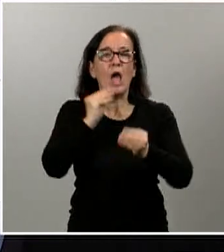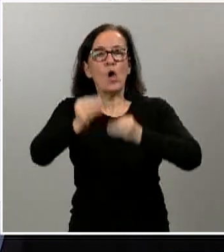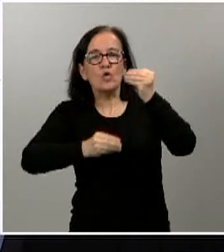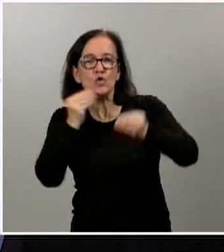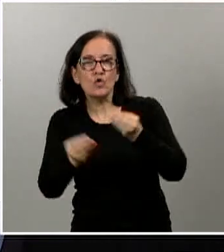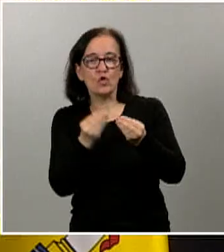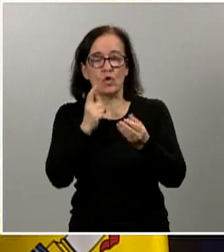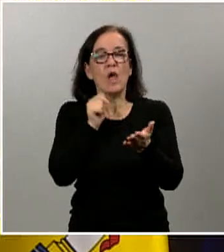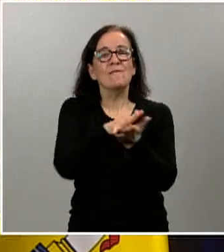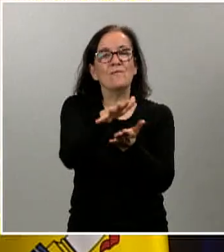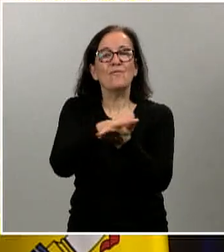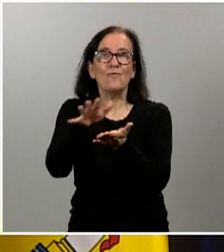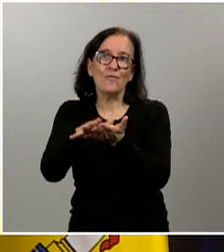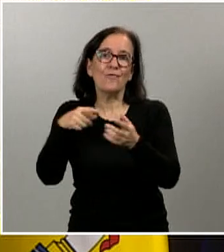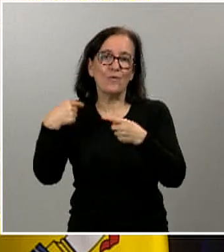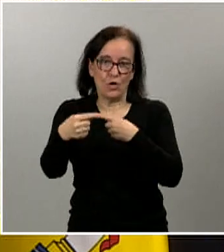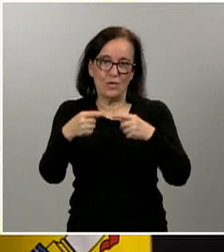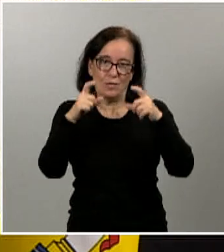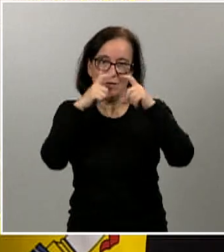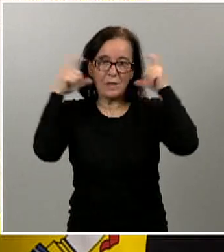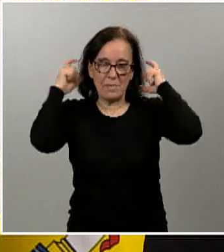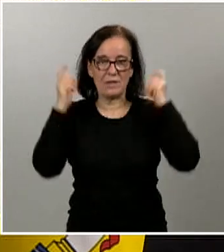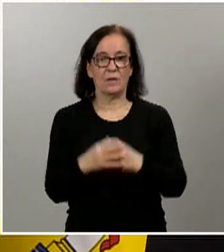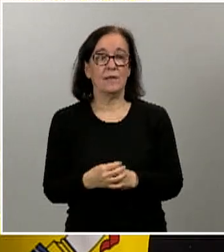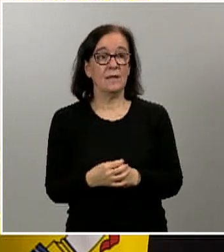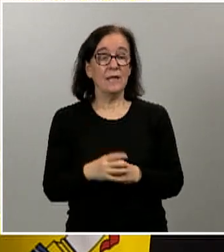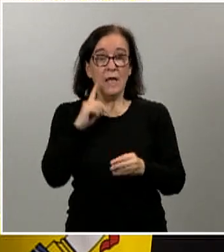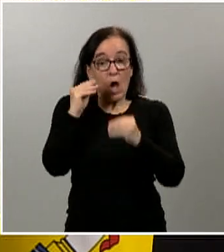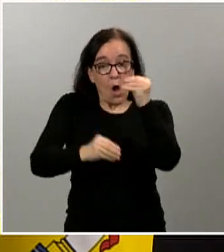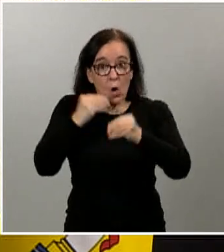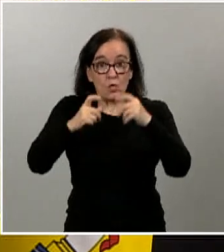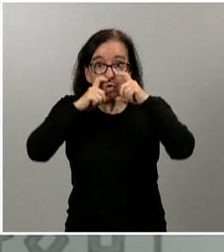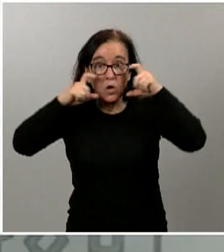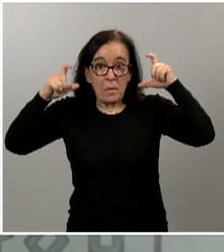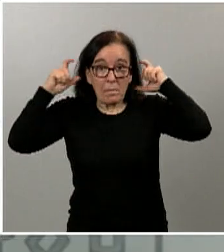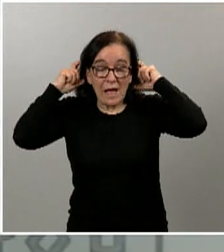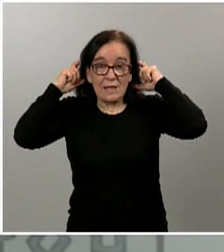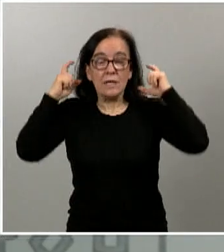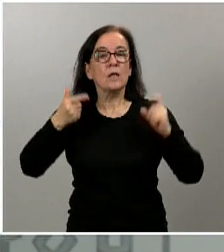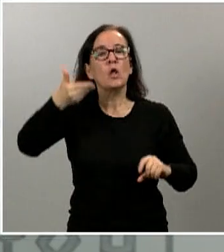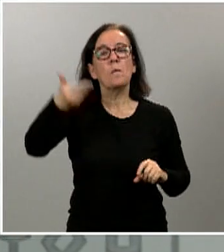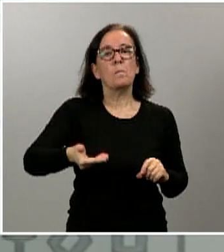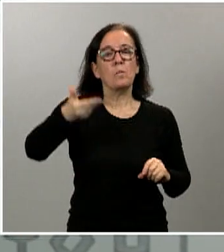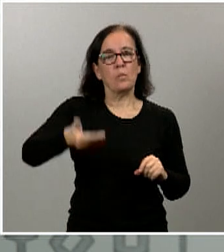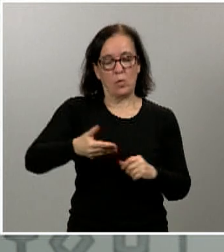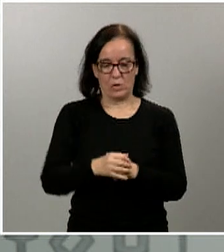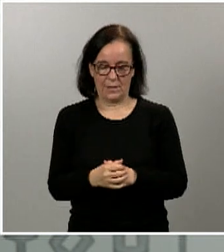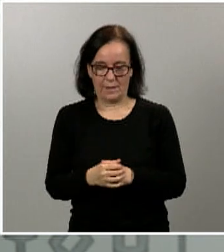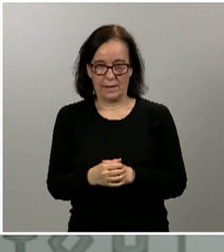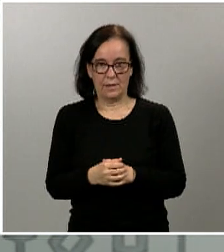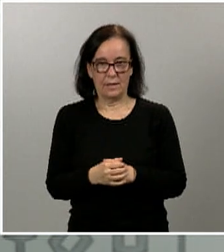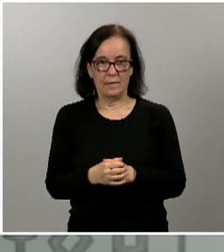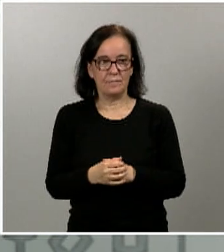mascarillas. Bueno, yo creo que sobre el uso de las mascarillas lo importante sería decir que son un